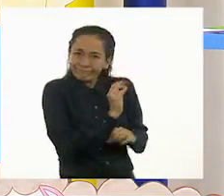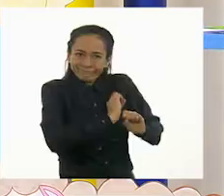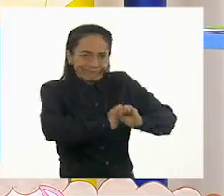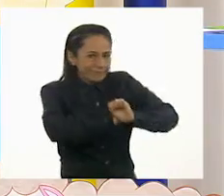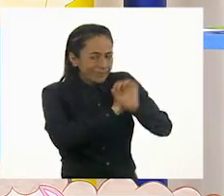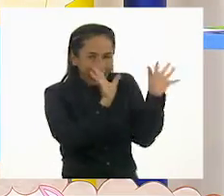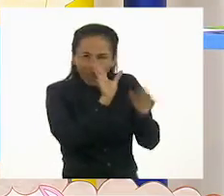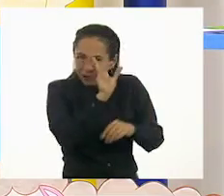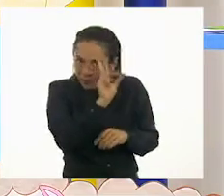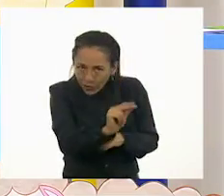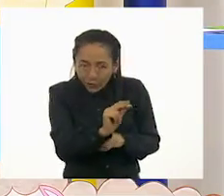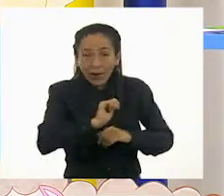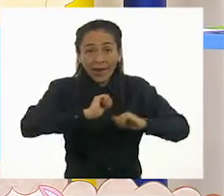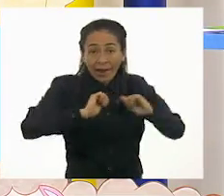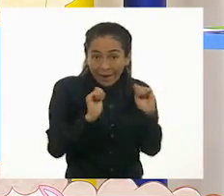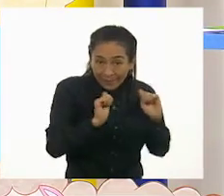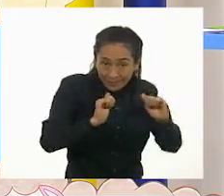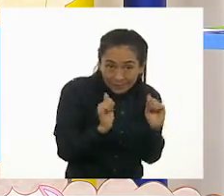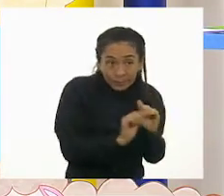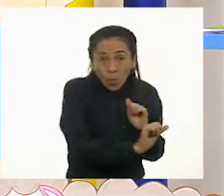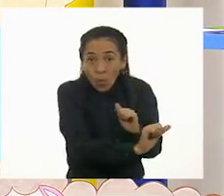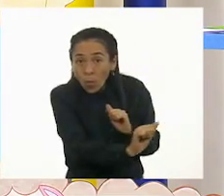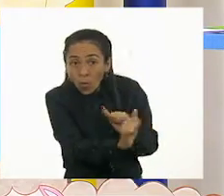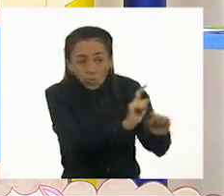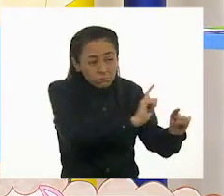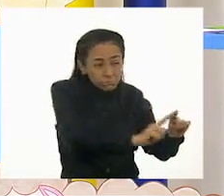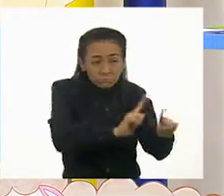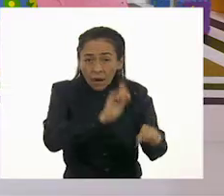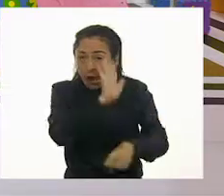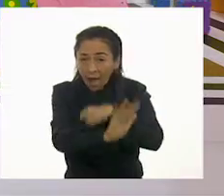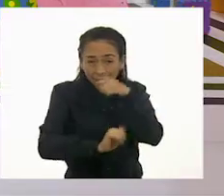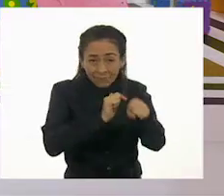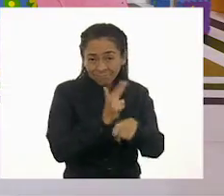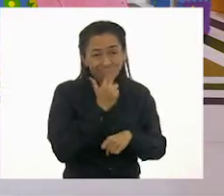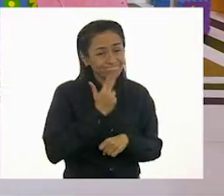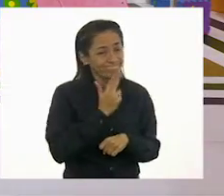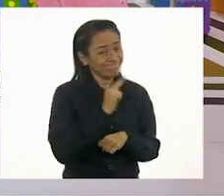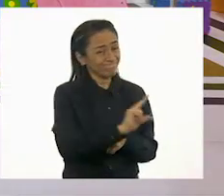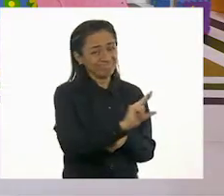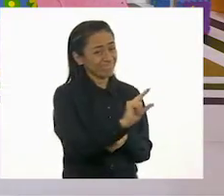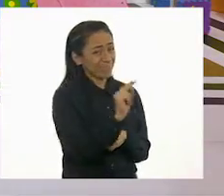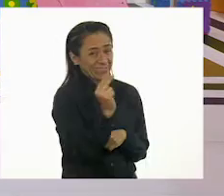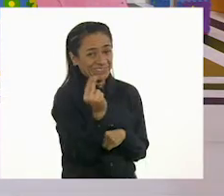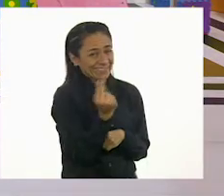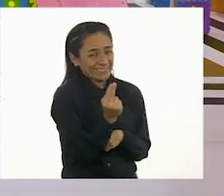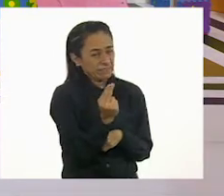una gallina o cualquier tipo de mascota. Entonces, no lo vamos a marcar. No.